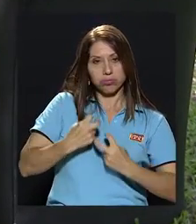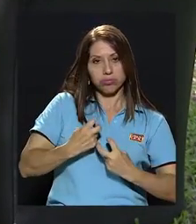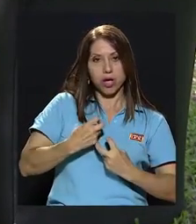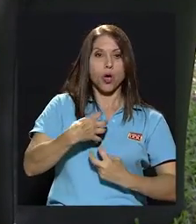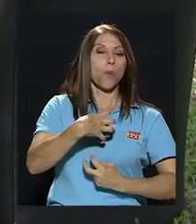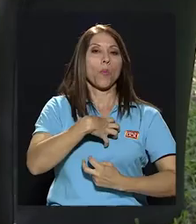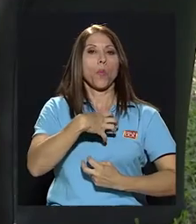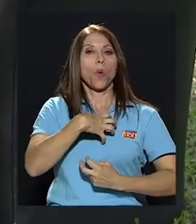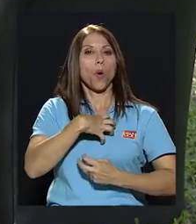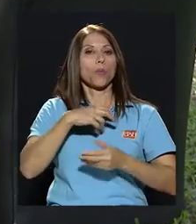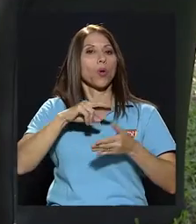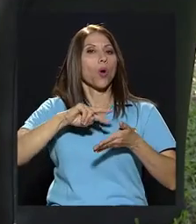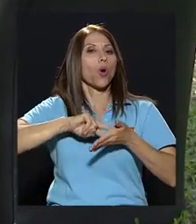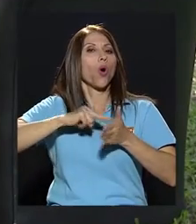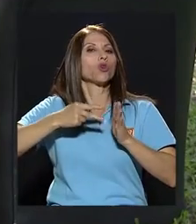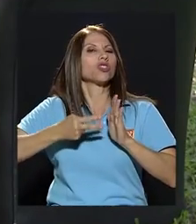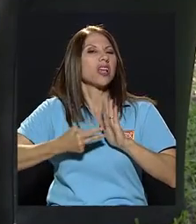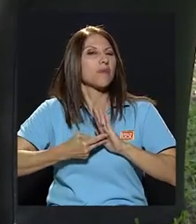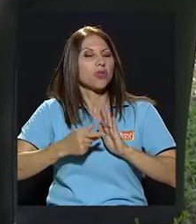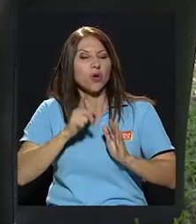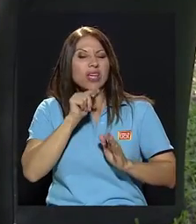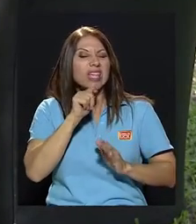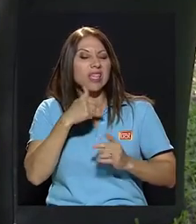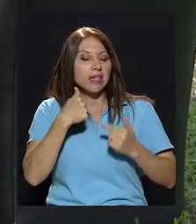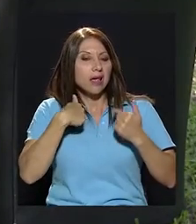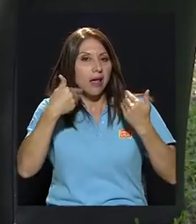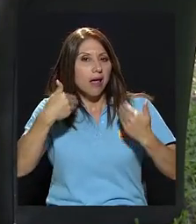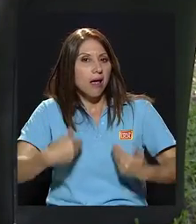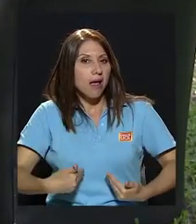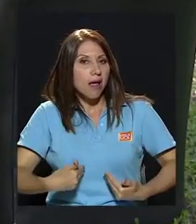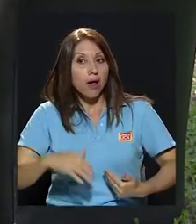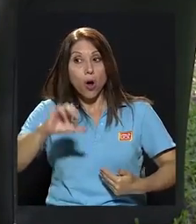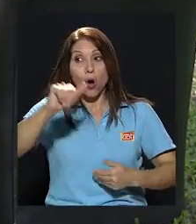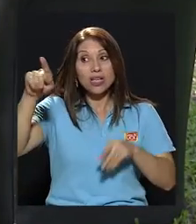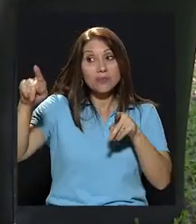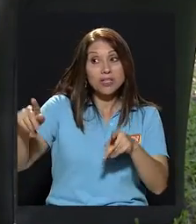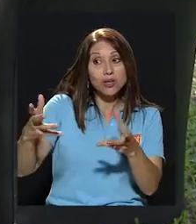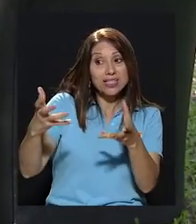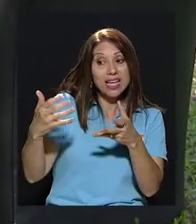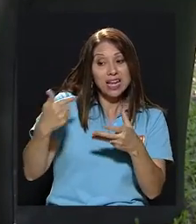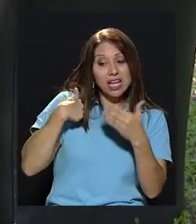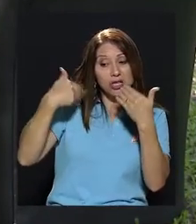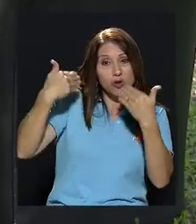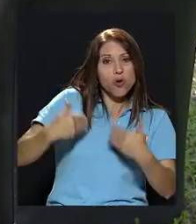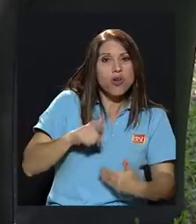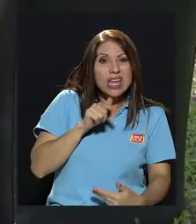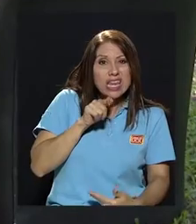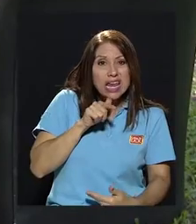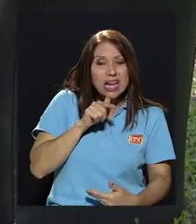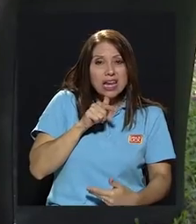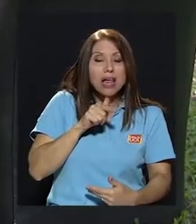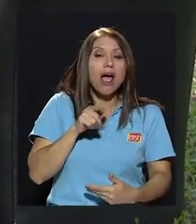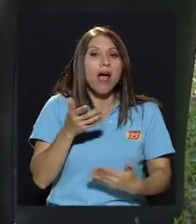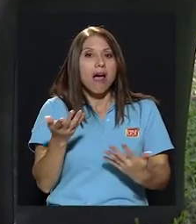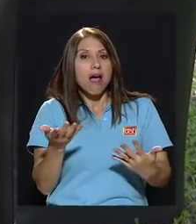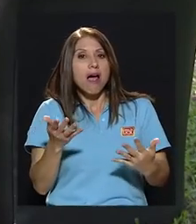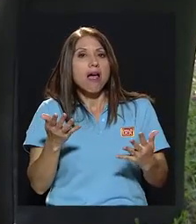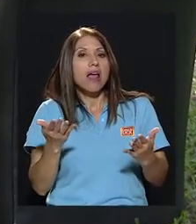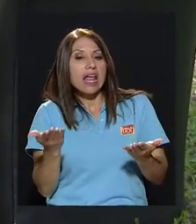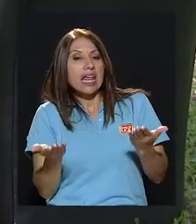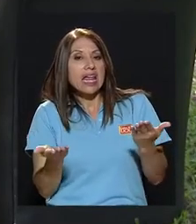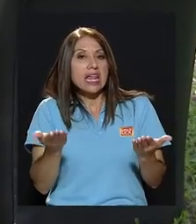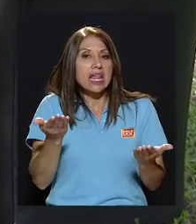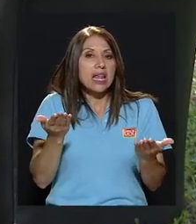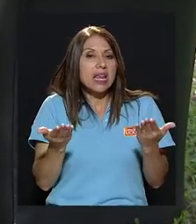nuestro propio concepto, quién soy yo, quién quiere que sean los demás y bueno, cómo crear un equilibrio ahí.